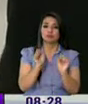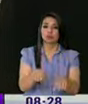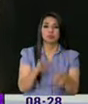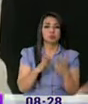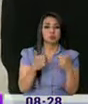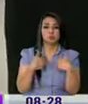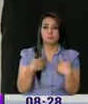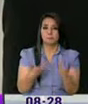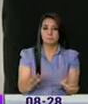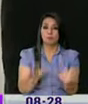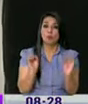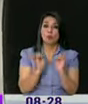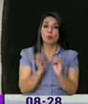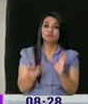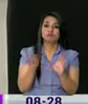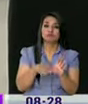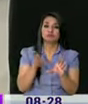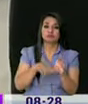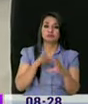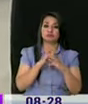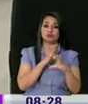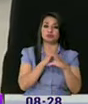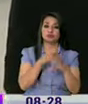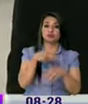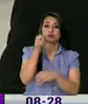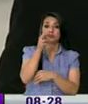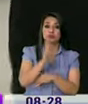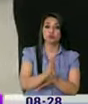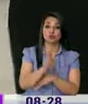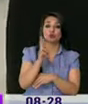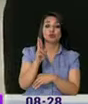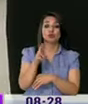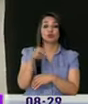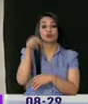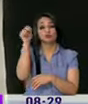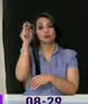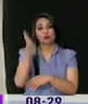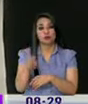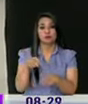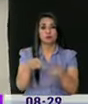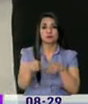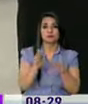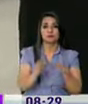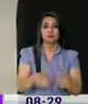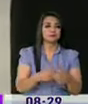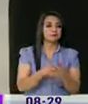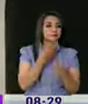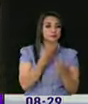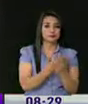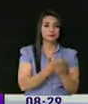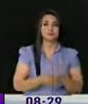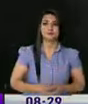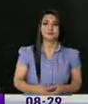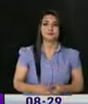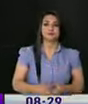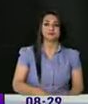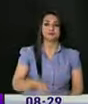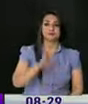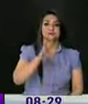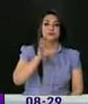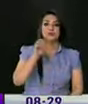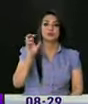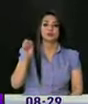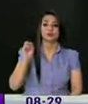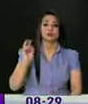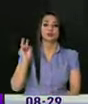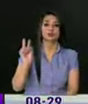dificultad, y también el embarque de norte a sur y de sur a norte el desembarque. Agradecemos muchísimo. Son cerca de 200 las unidades